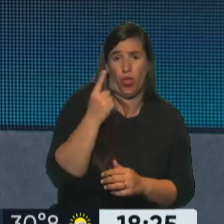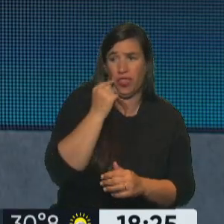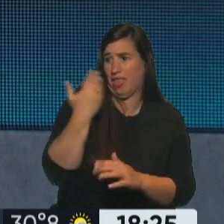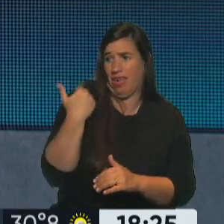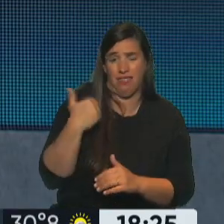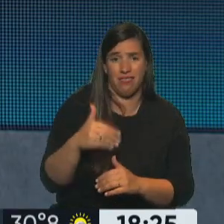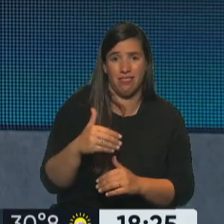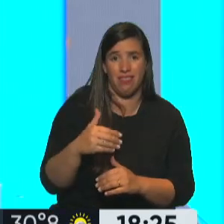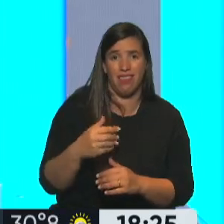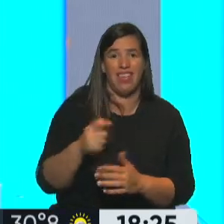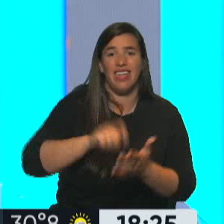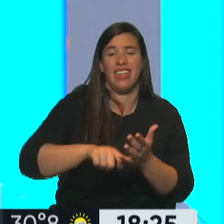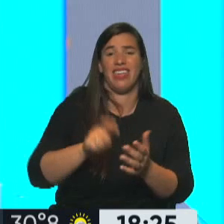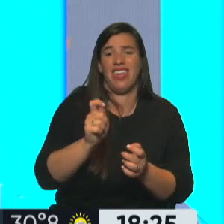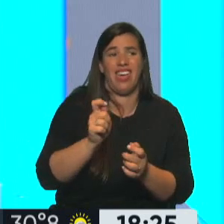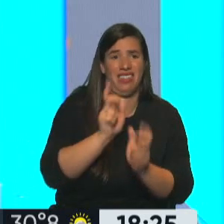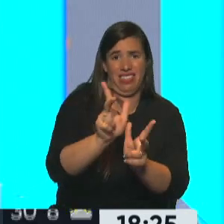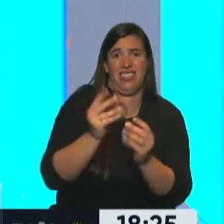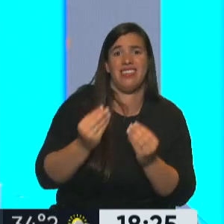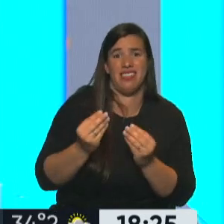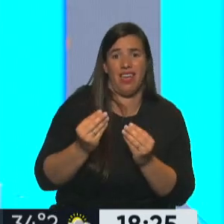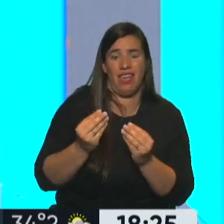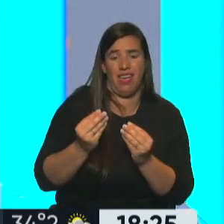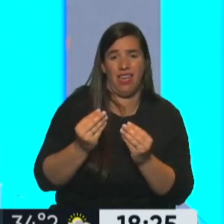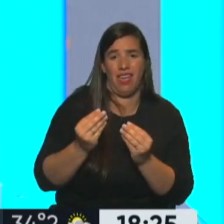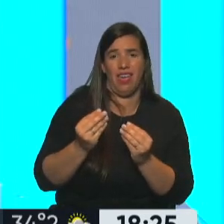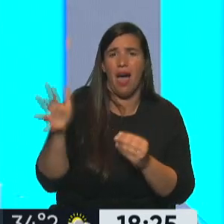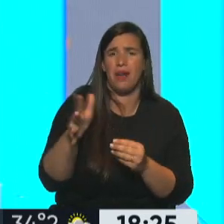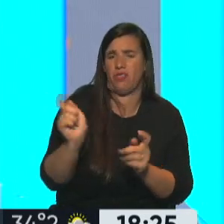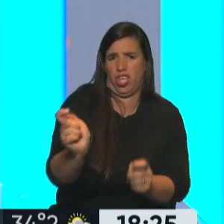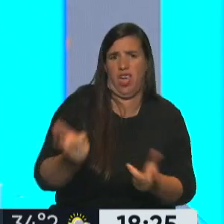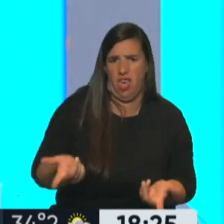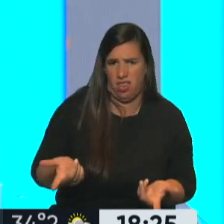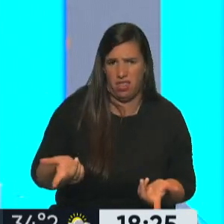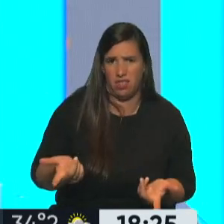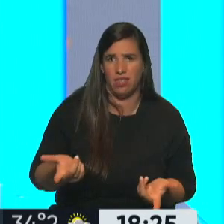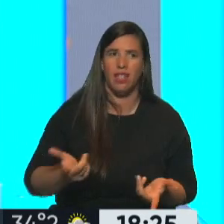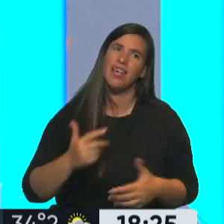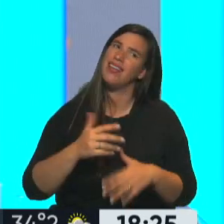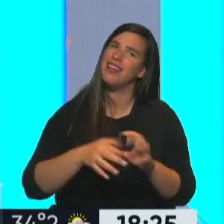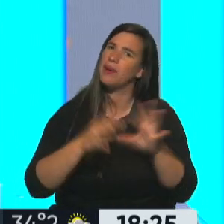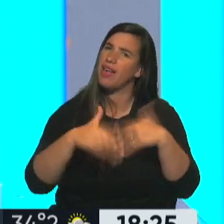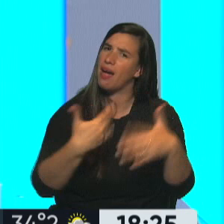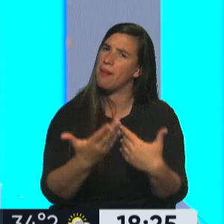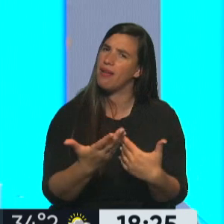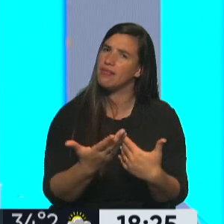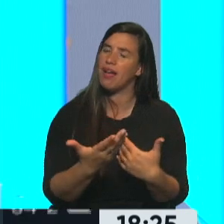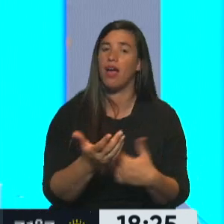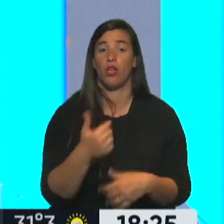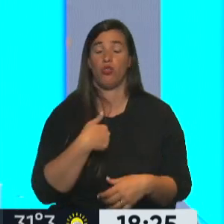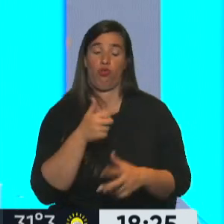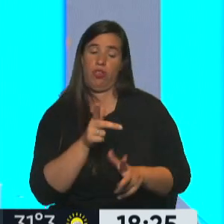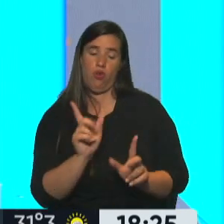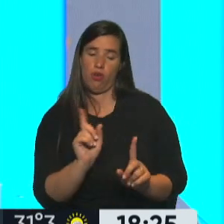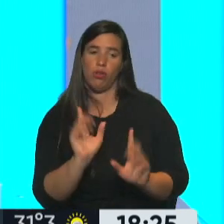eso? No lo sé todavía. ¿Pero es la libertad avanza la que te amenazó? Yo no digo que es la libertad avanza la que me amenazó, sí digo que este